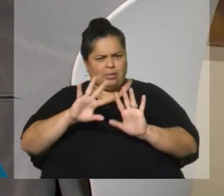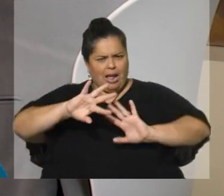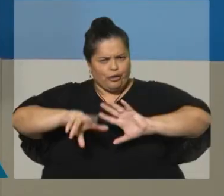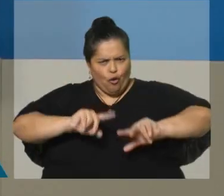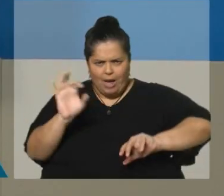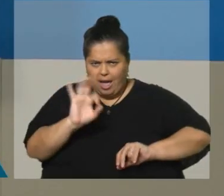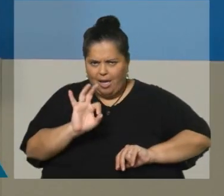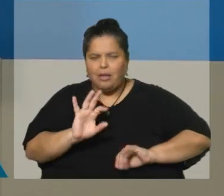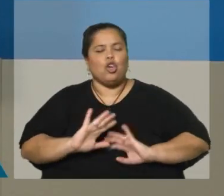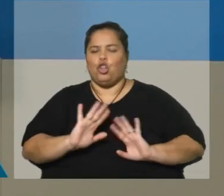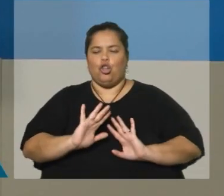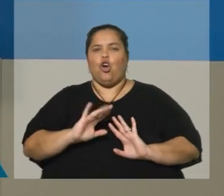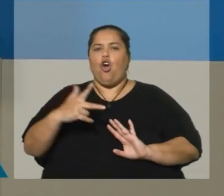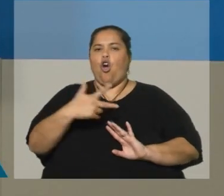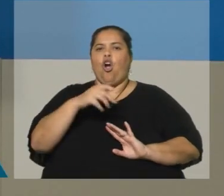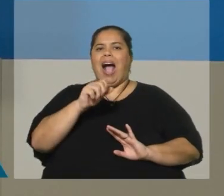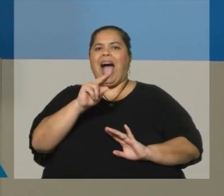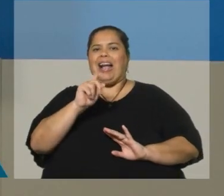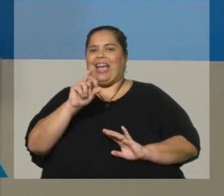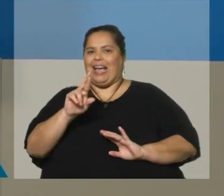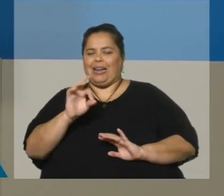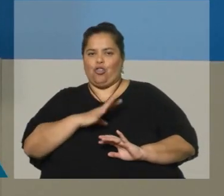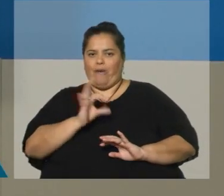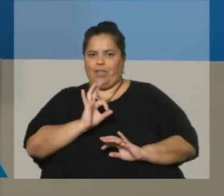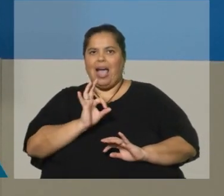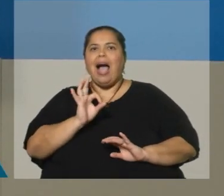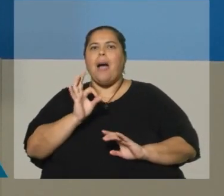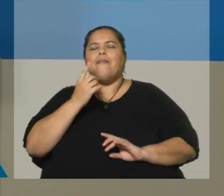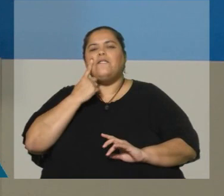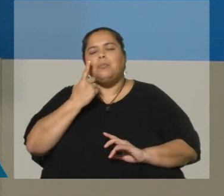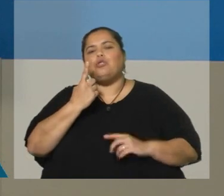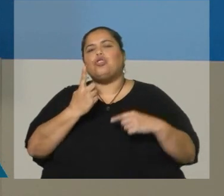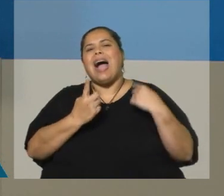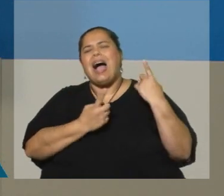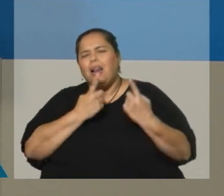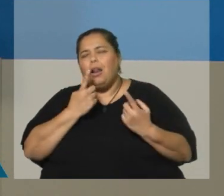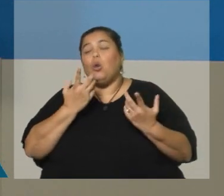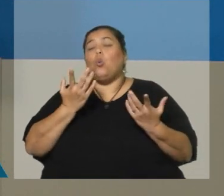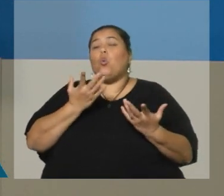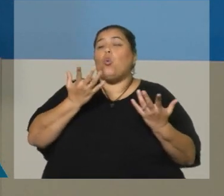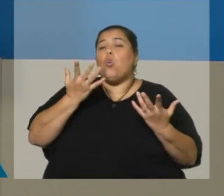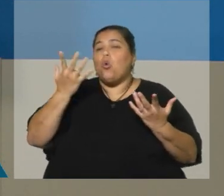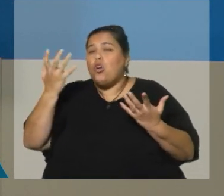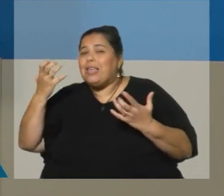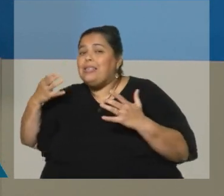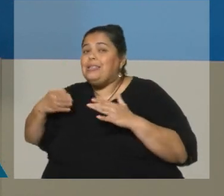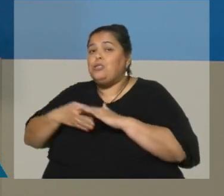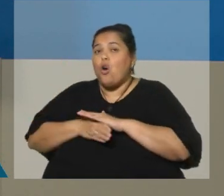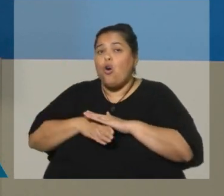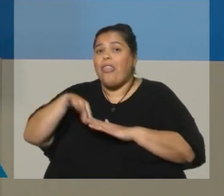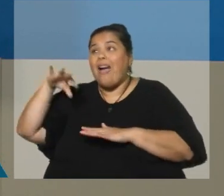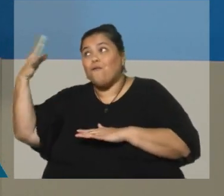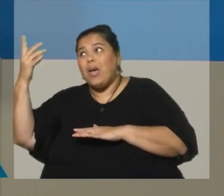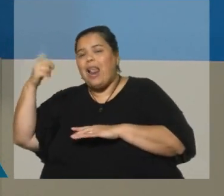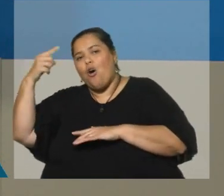Bueno, no, digamos, es decir, no hemos tenido... A ver, hemos tenido intentos de acceso desde el exterior que,